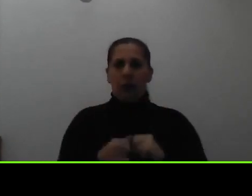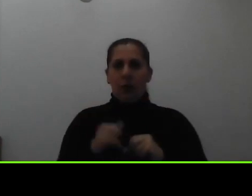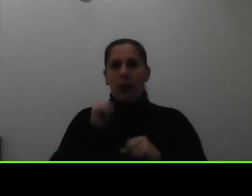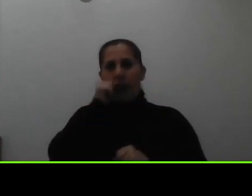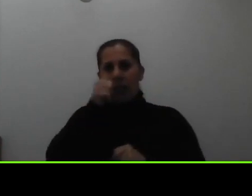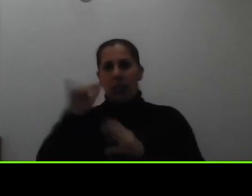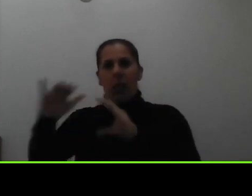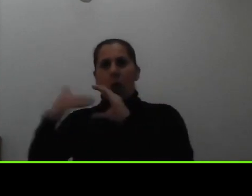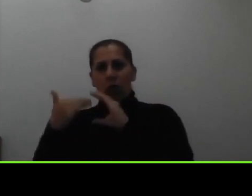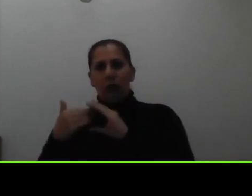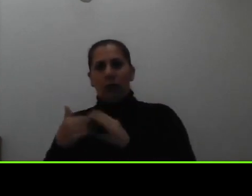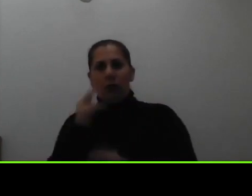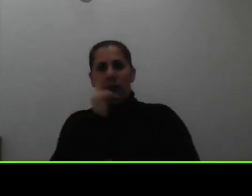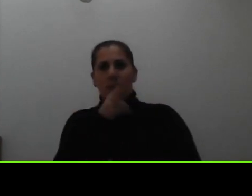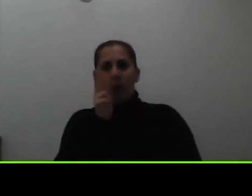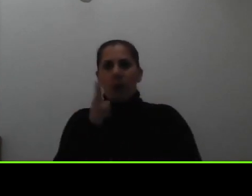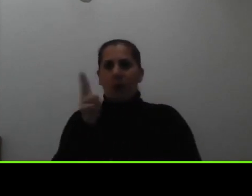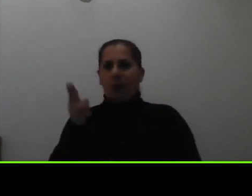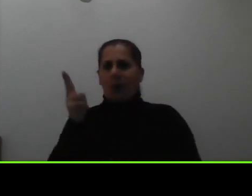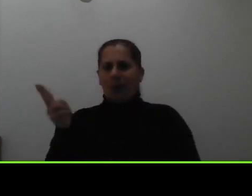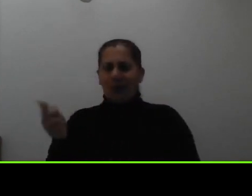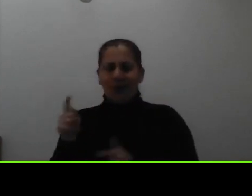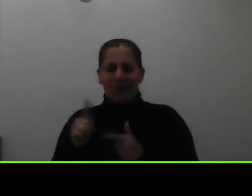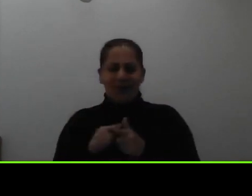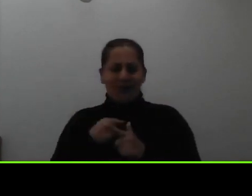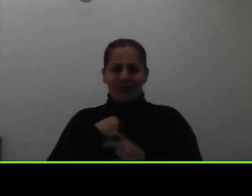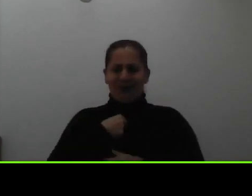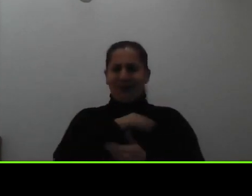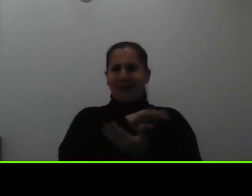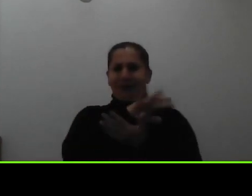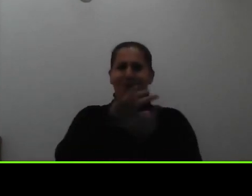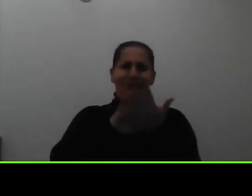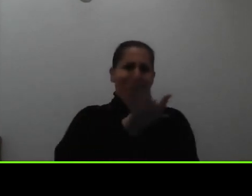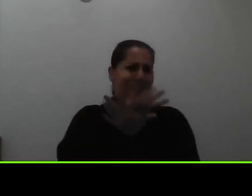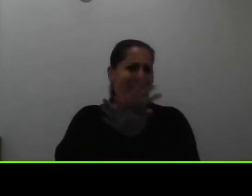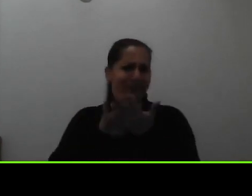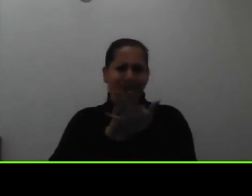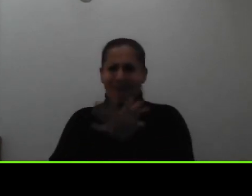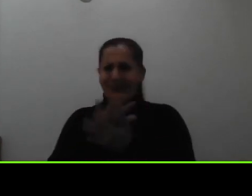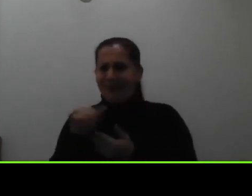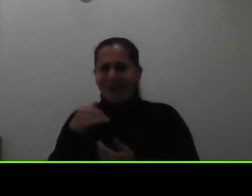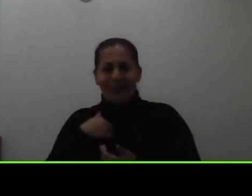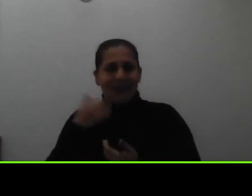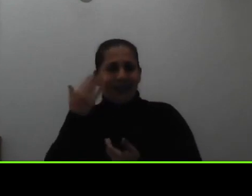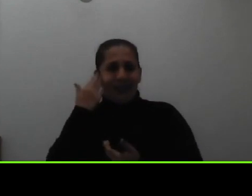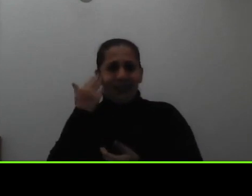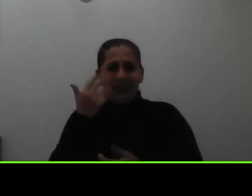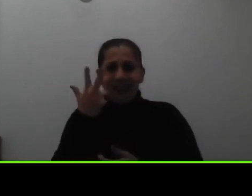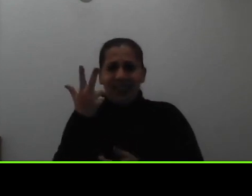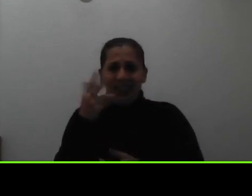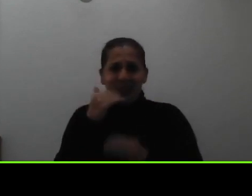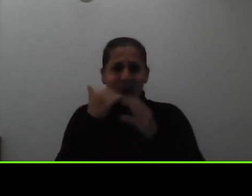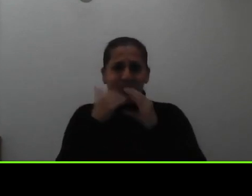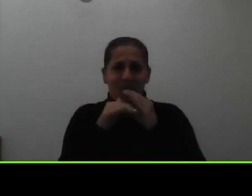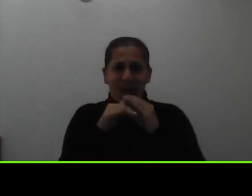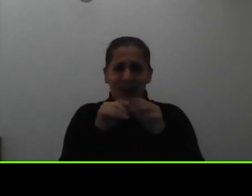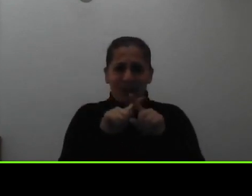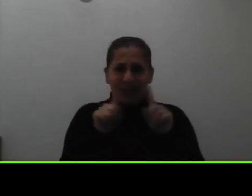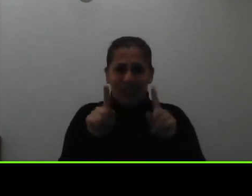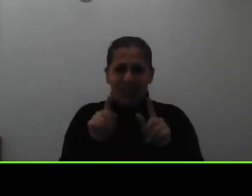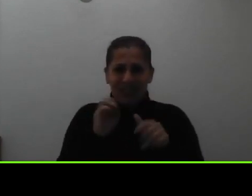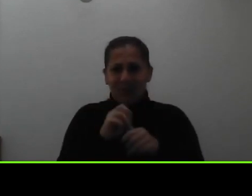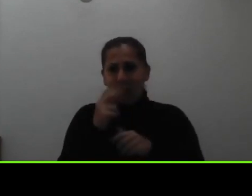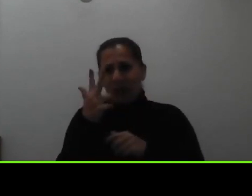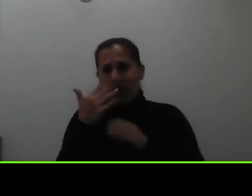eso nos genera mucha confusión al equipo de trabajo social porque no sabemos si son tres correos diferentes o tres correos sobre lo mismo entonces